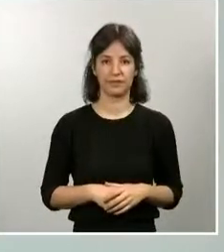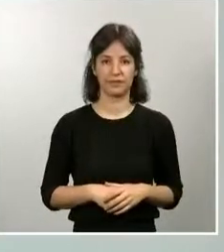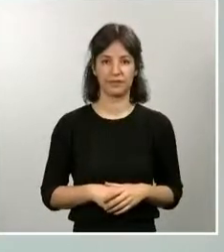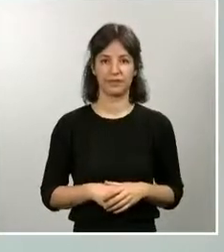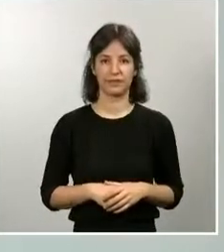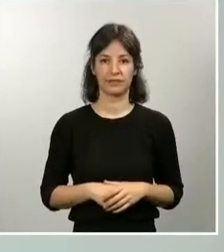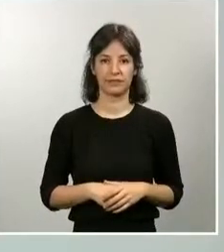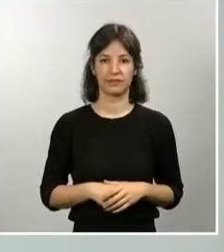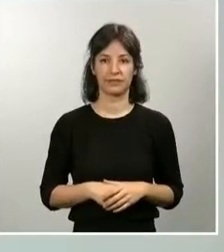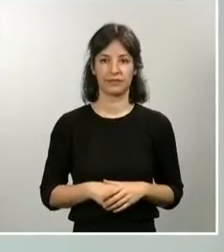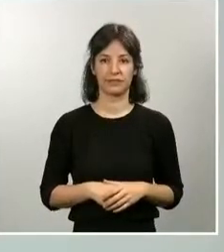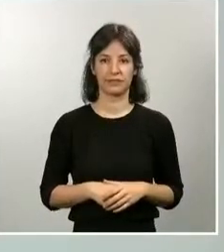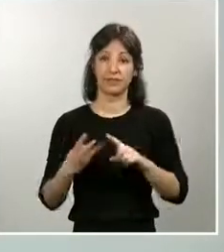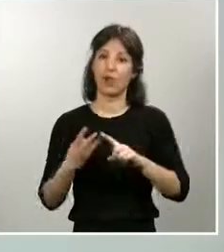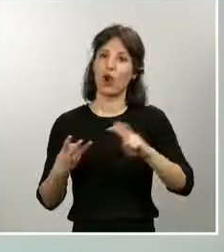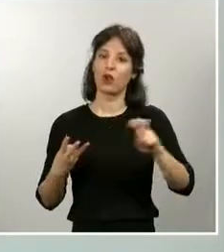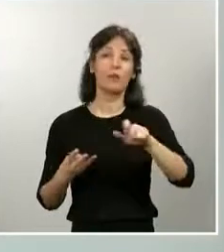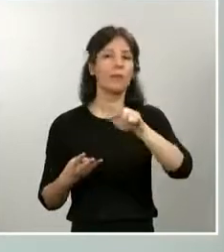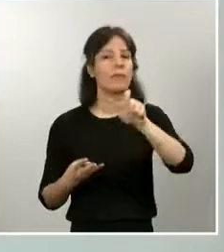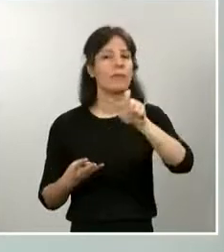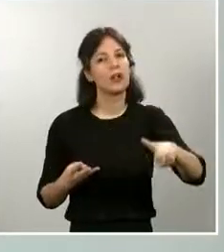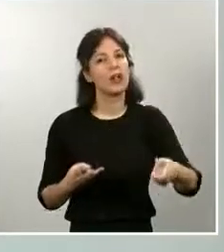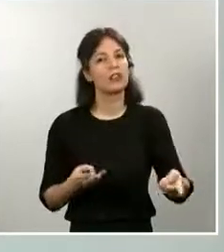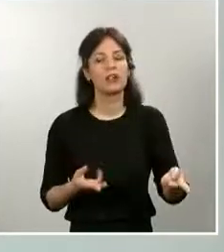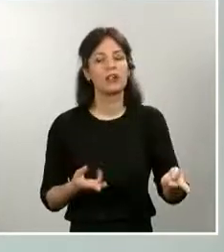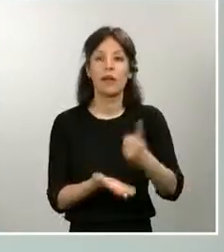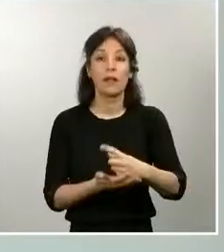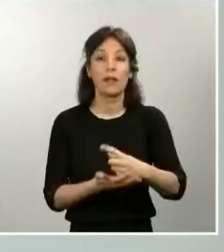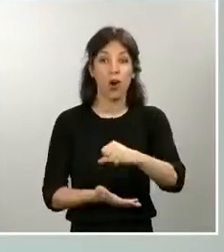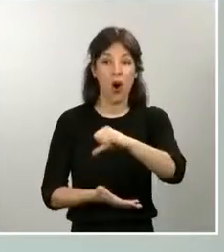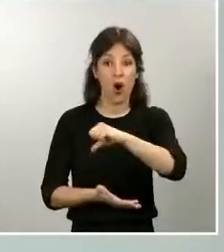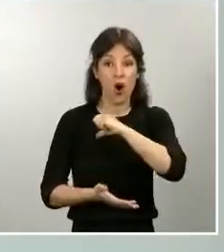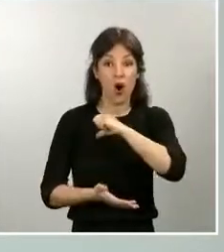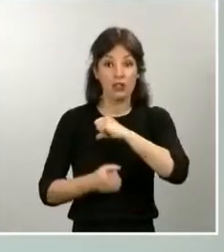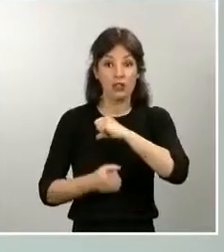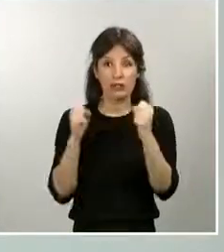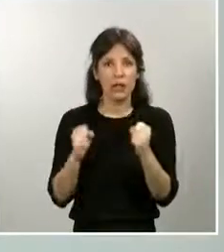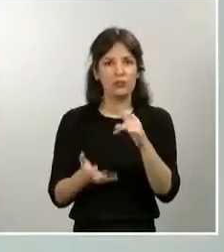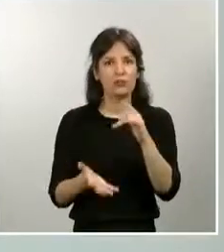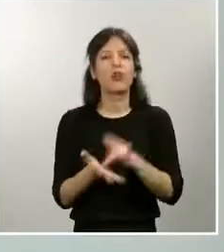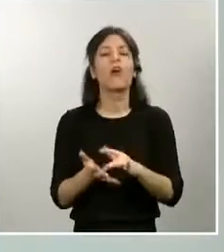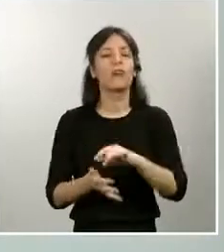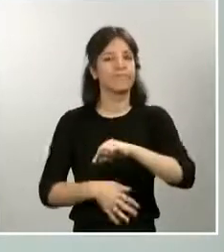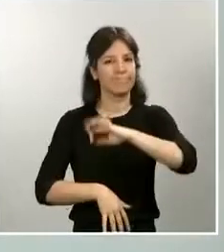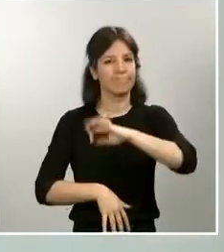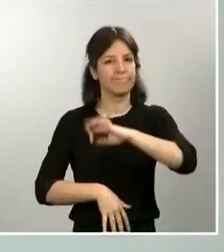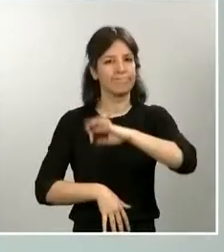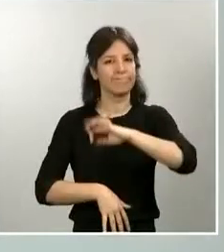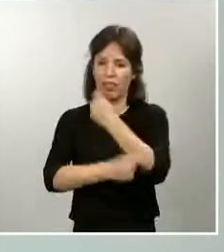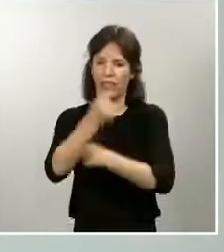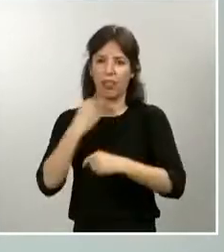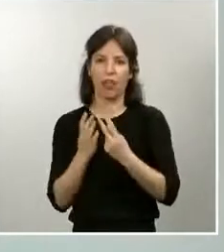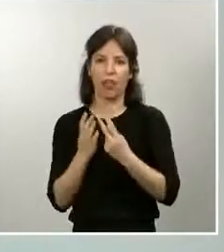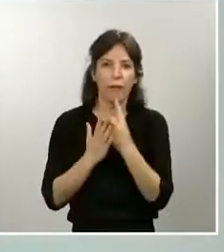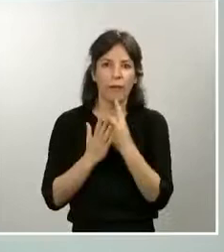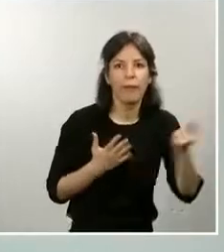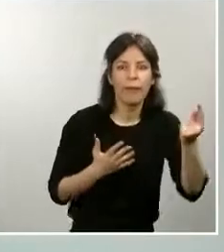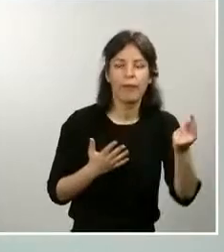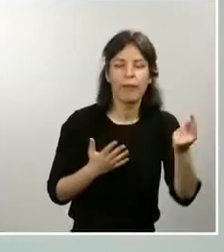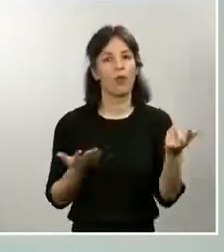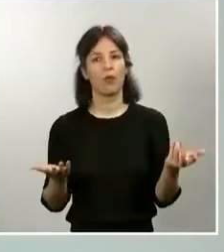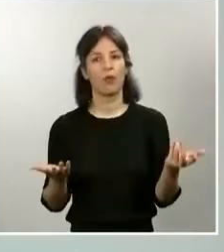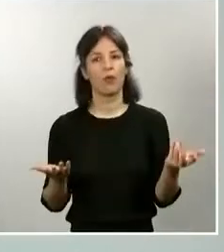que se fugan de los hospitales siendo positivos al COVID-19. En este caso, nos